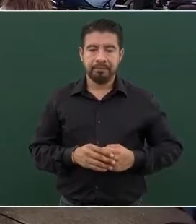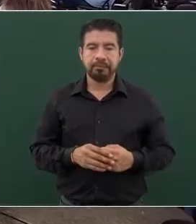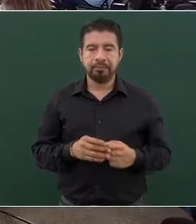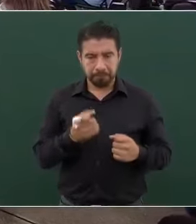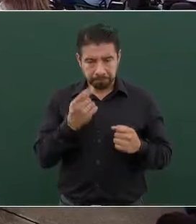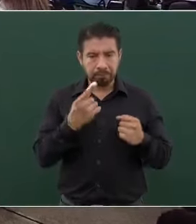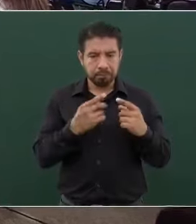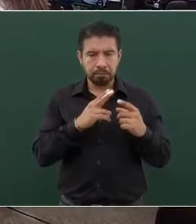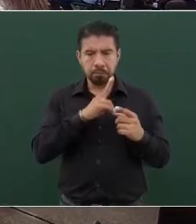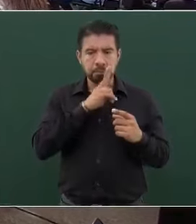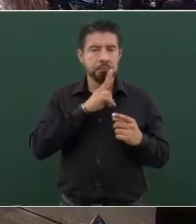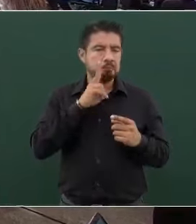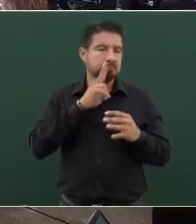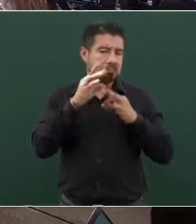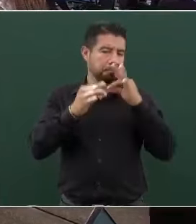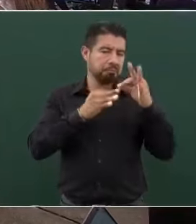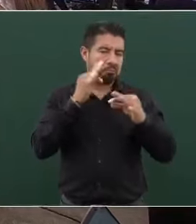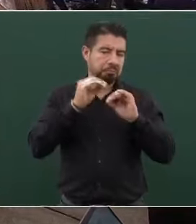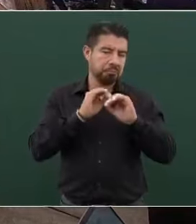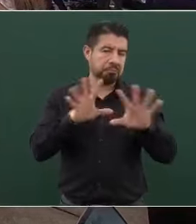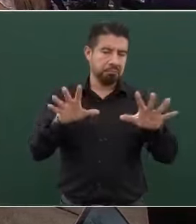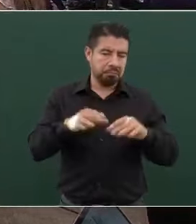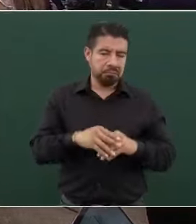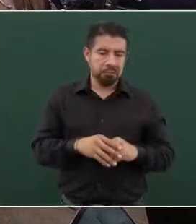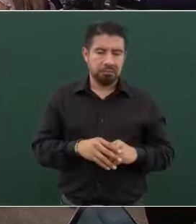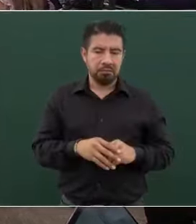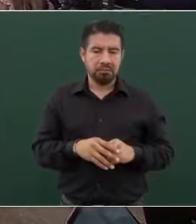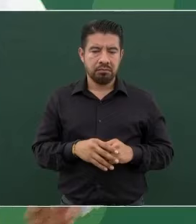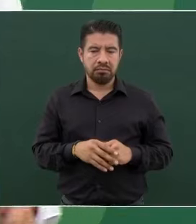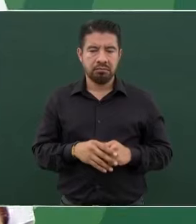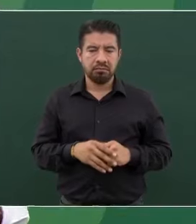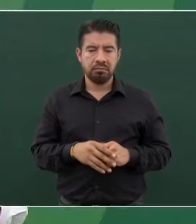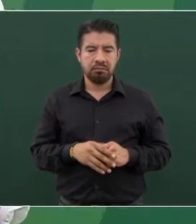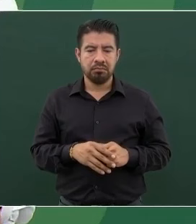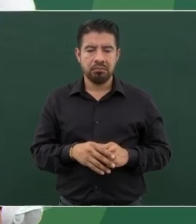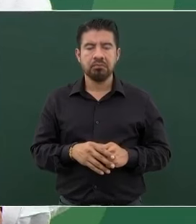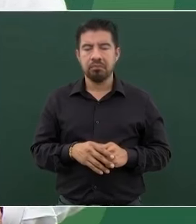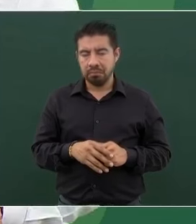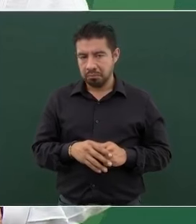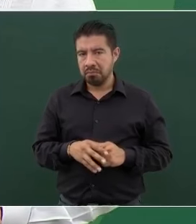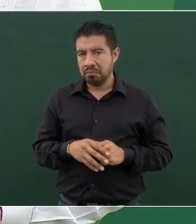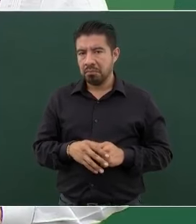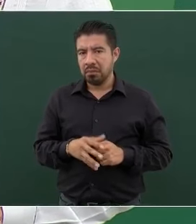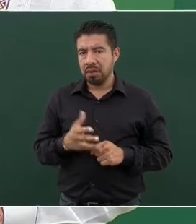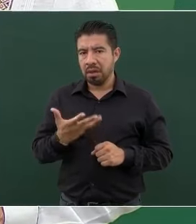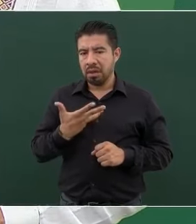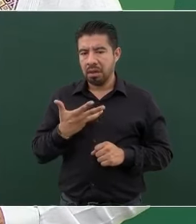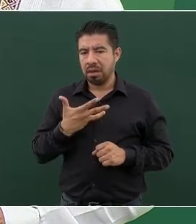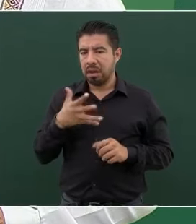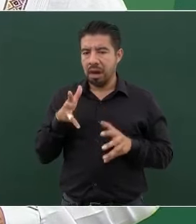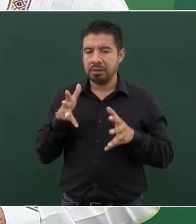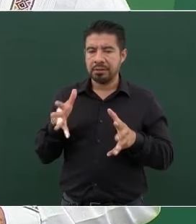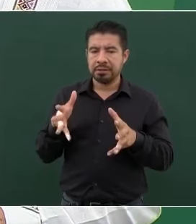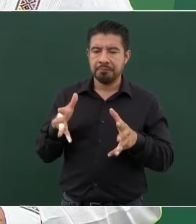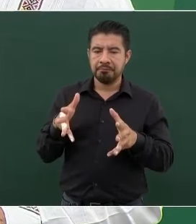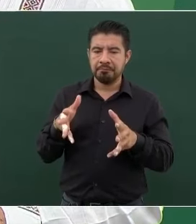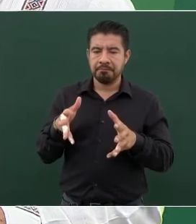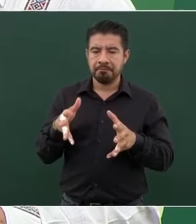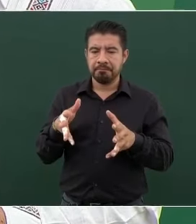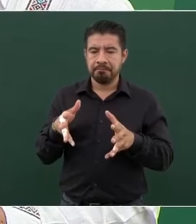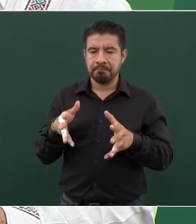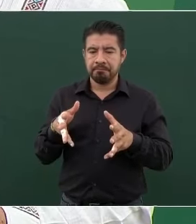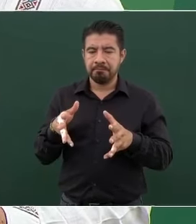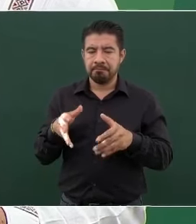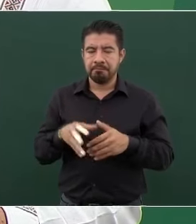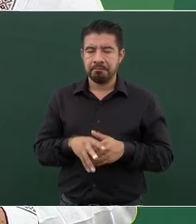medios que siguen el ejemplo de